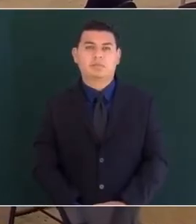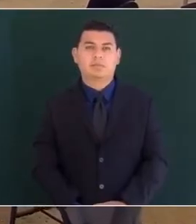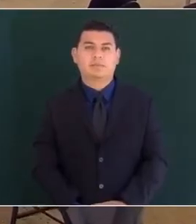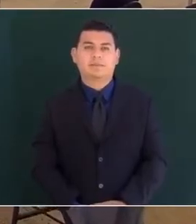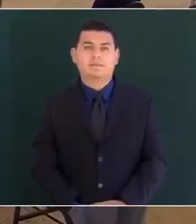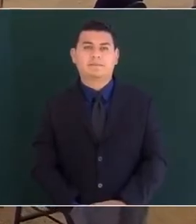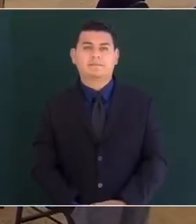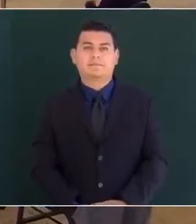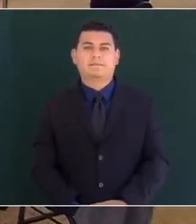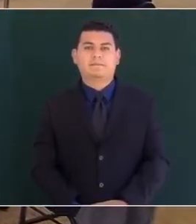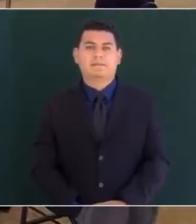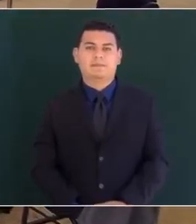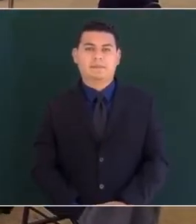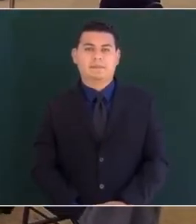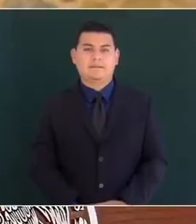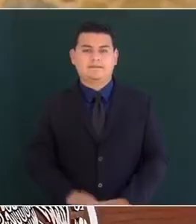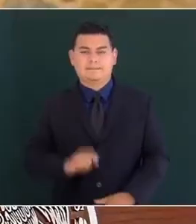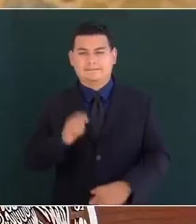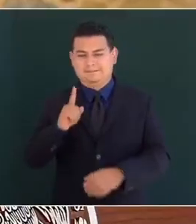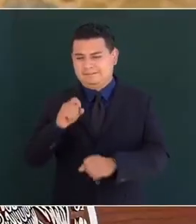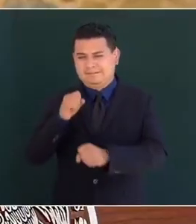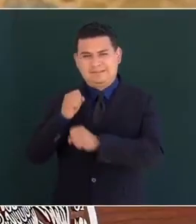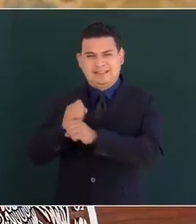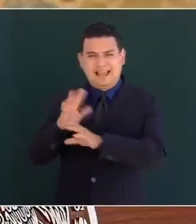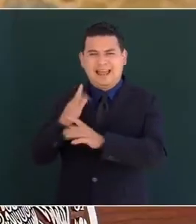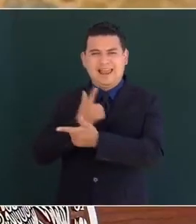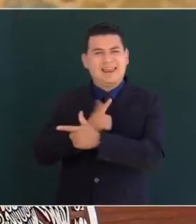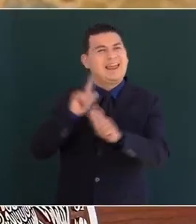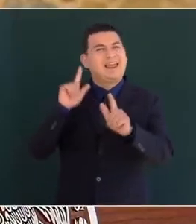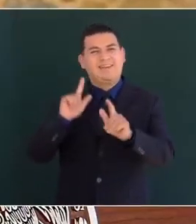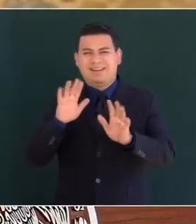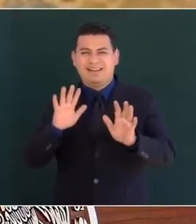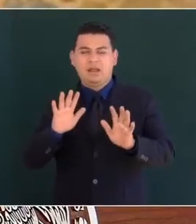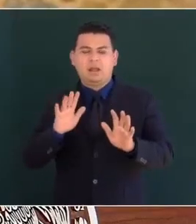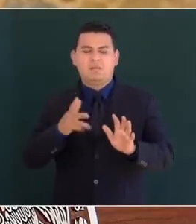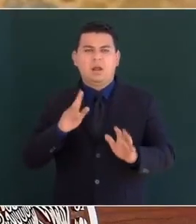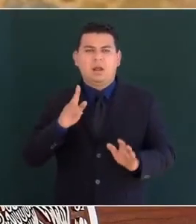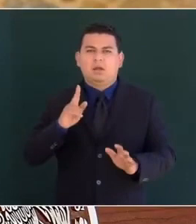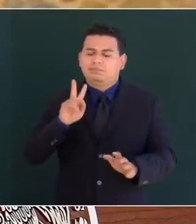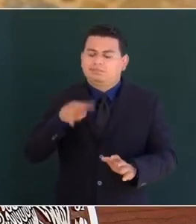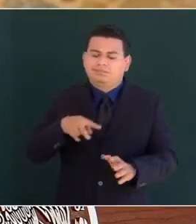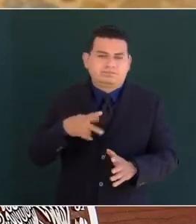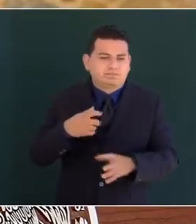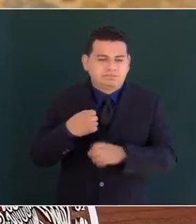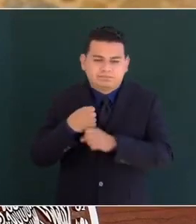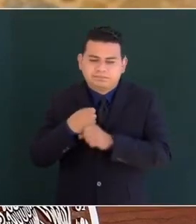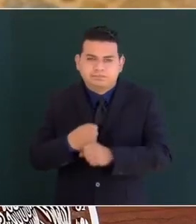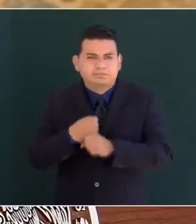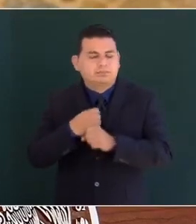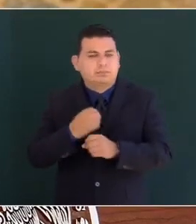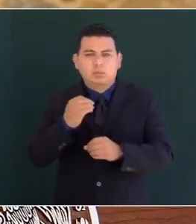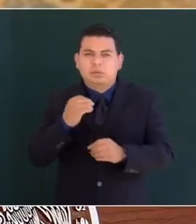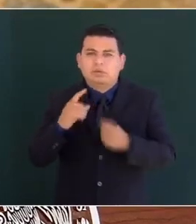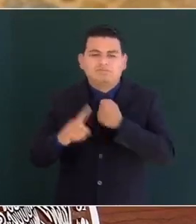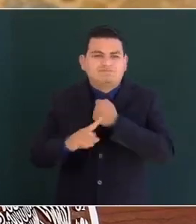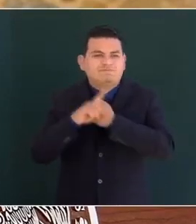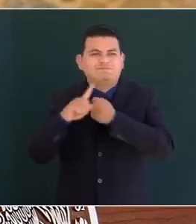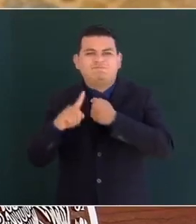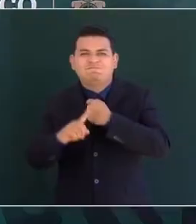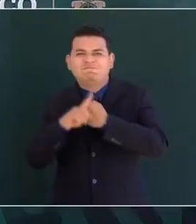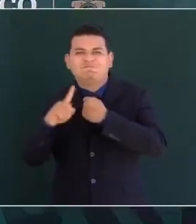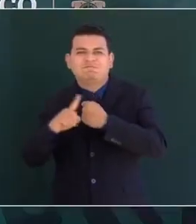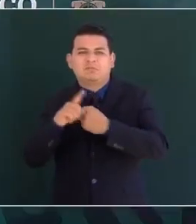centuria de la vida independiente padecimos además de los enfrentamientos entre